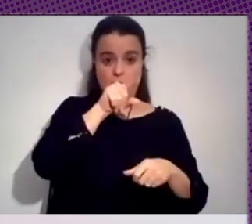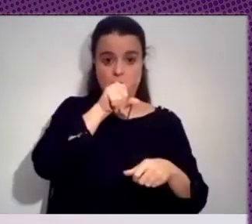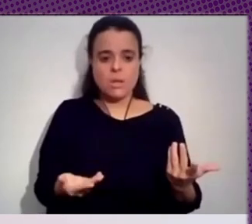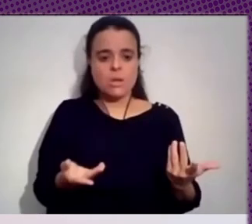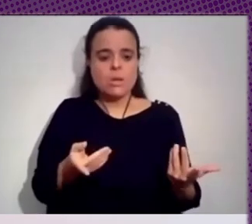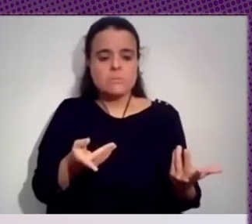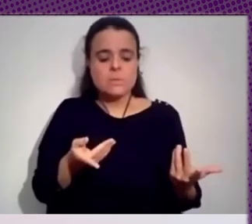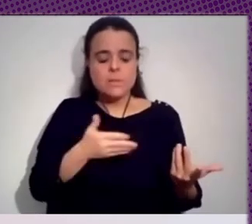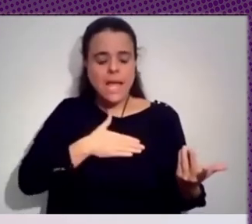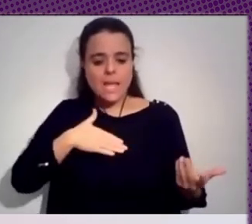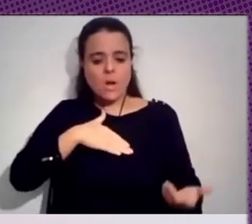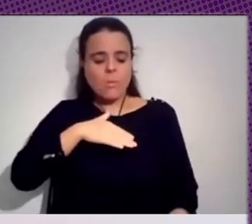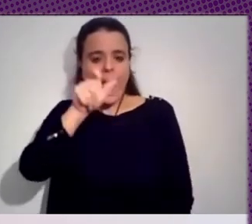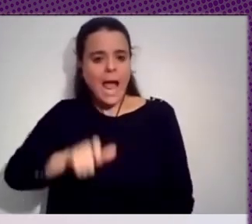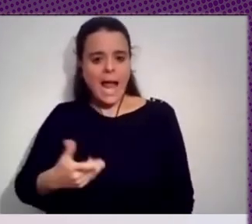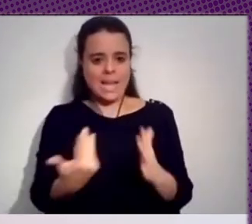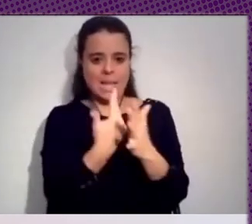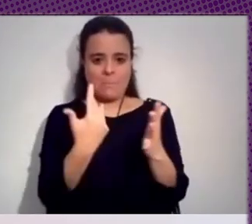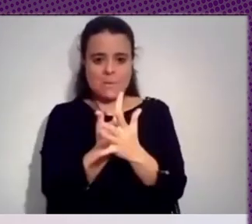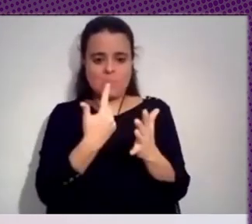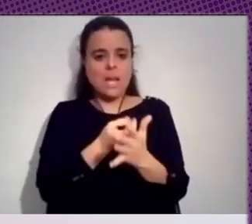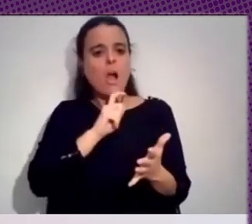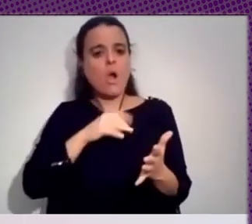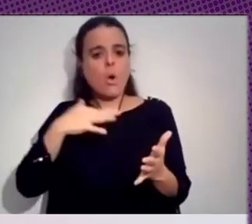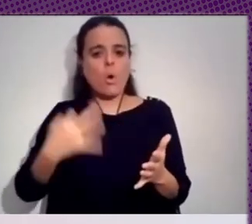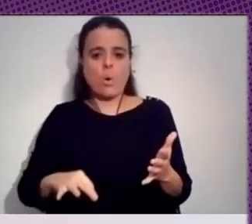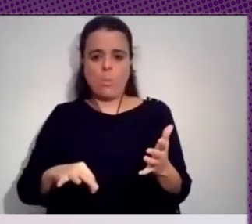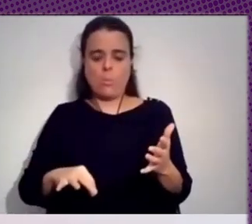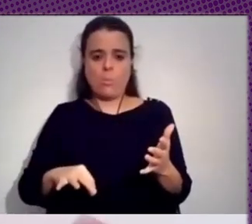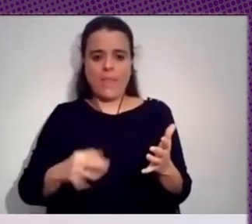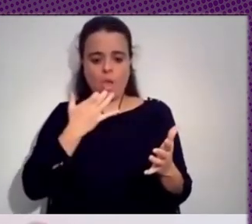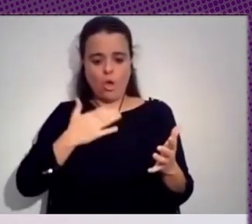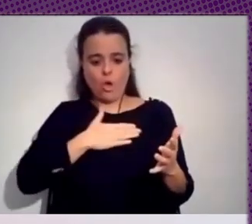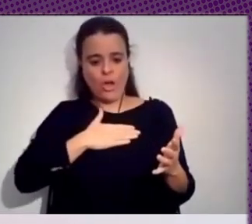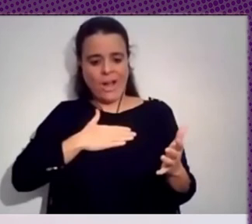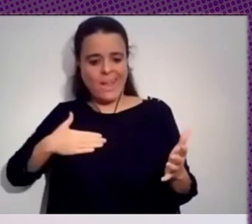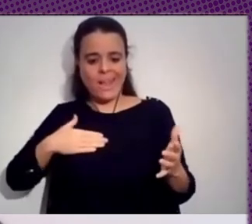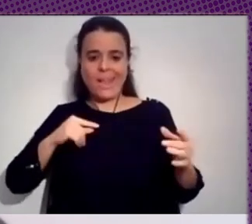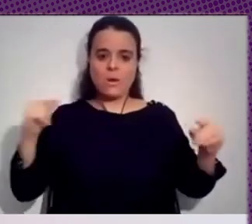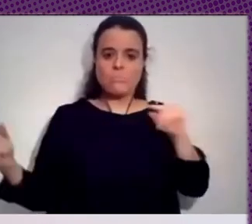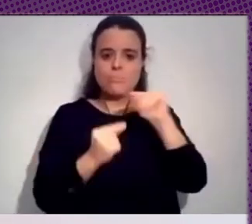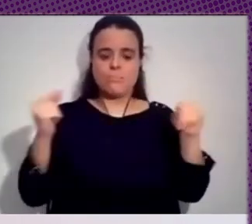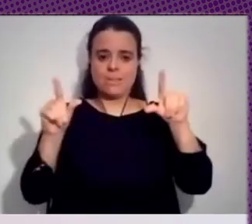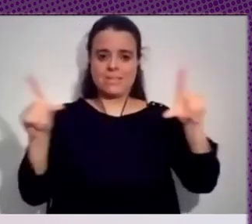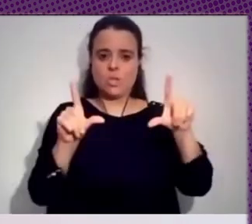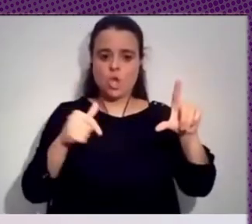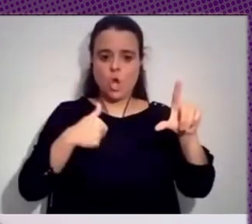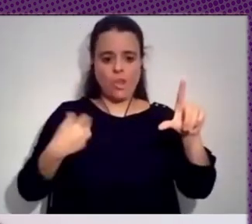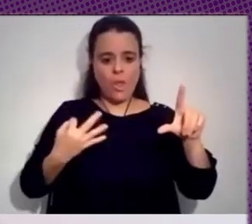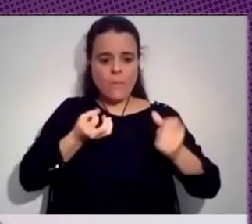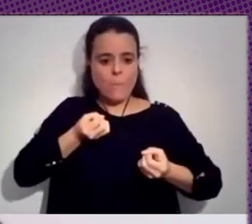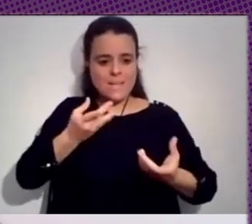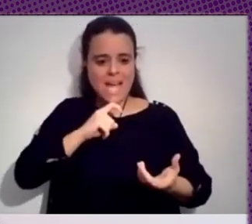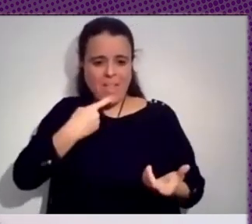esta paradoja que para ser premiado en una televisión como tertuliana tienes que tener una trayectoria de odio y de noticias falsas para mí es